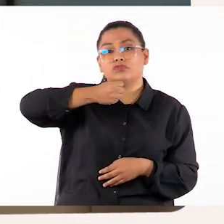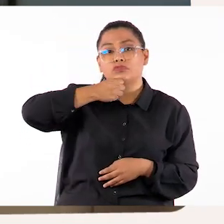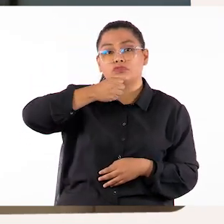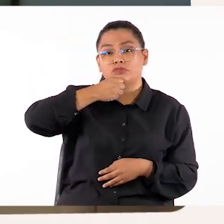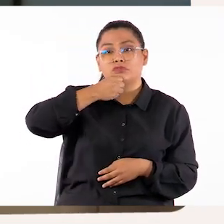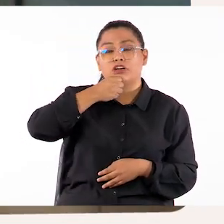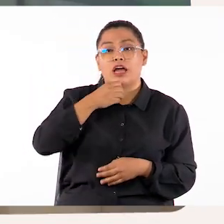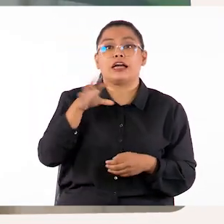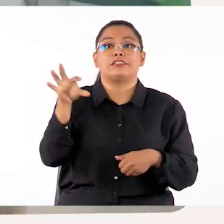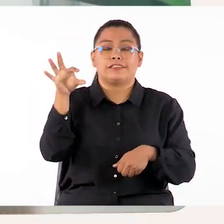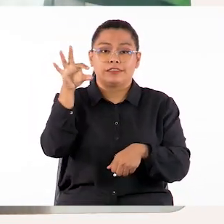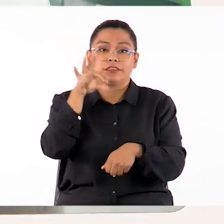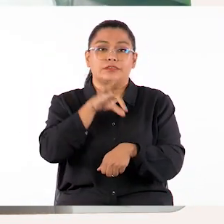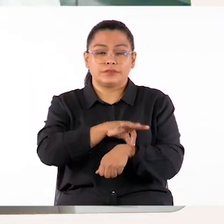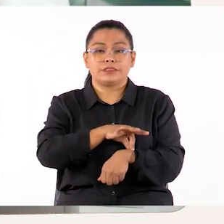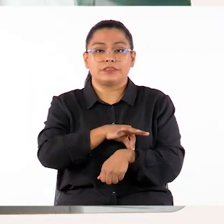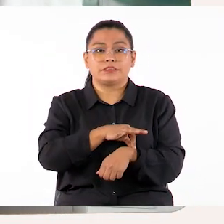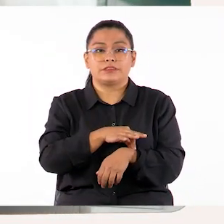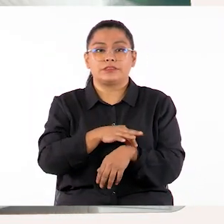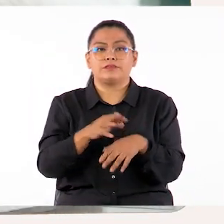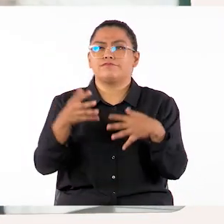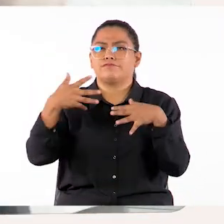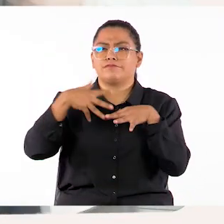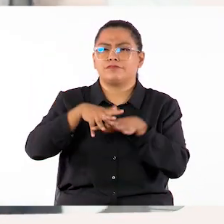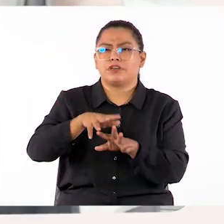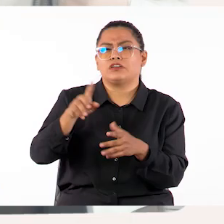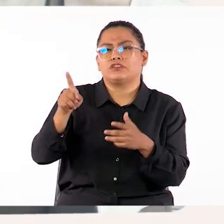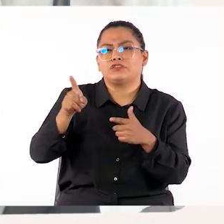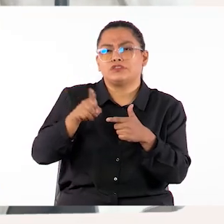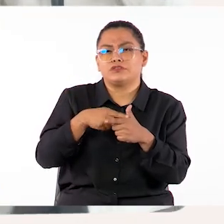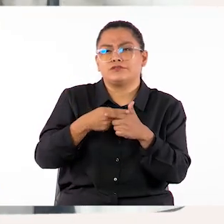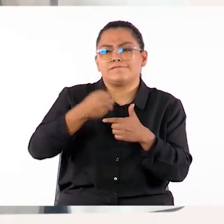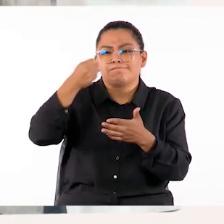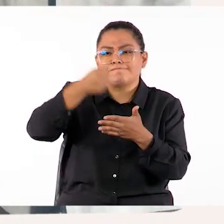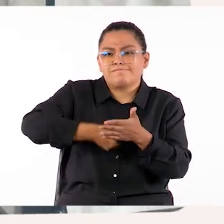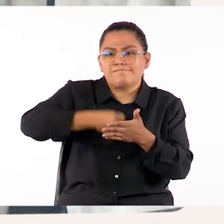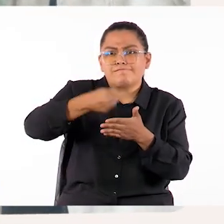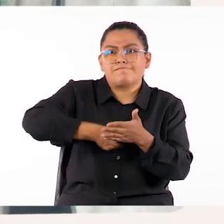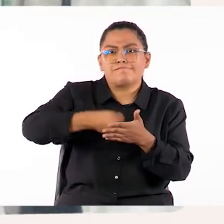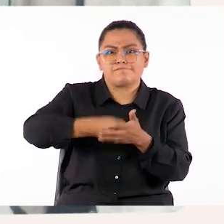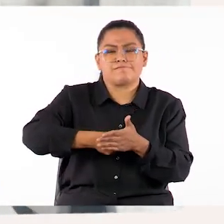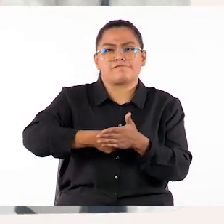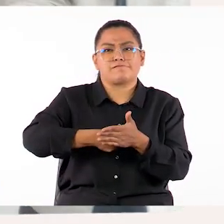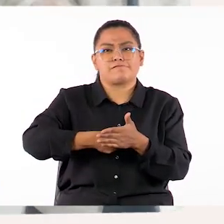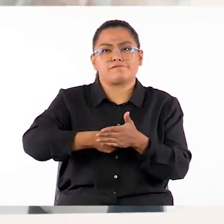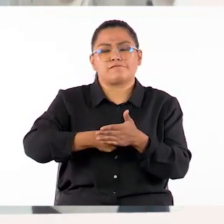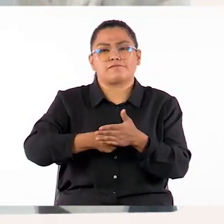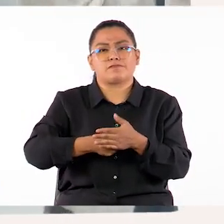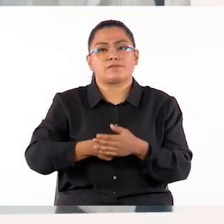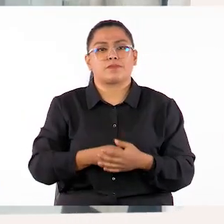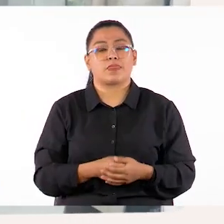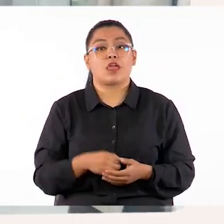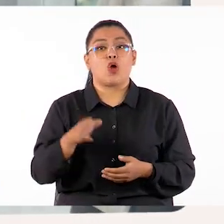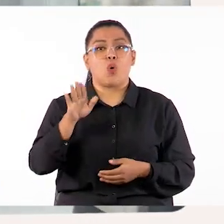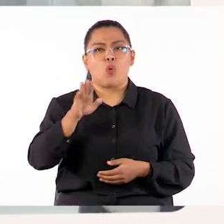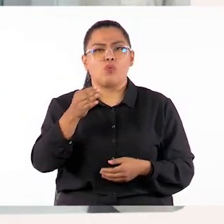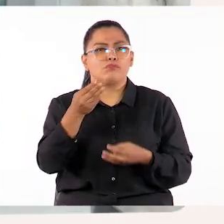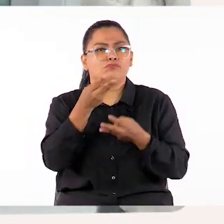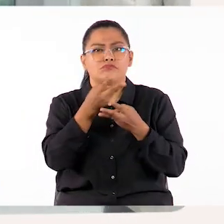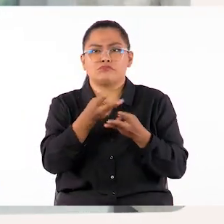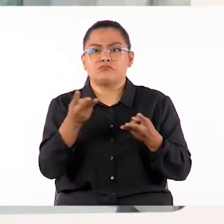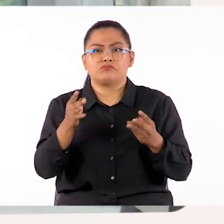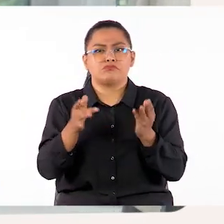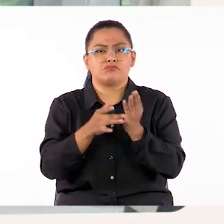nuestra experiencia. Entonces, nuestro esfuerzo no estará tanto en la entrega o uso de materiales